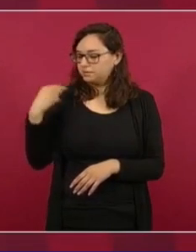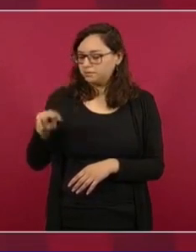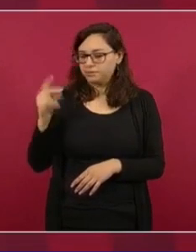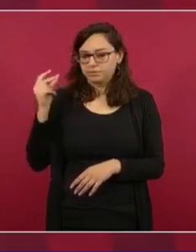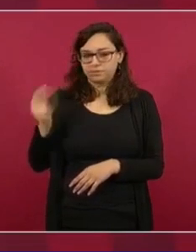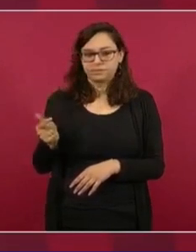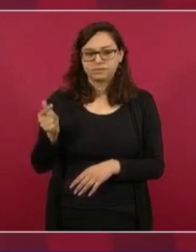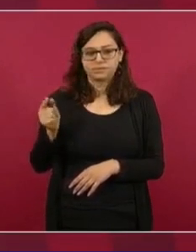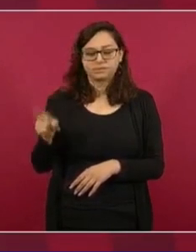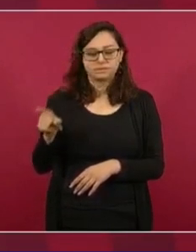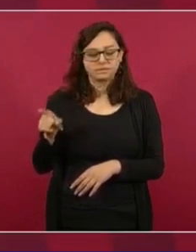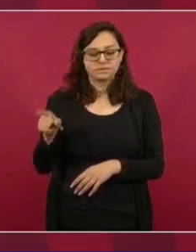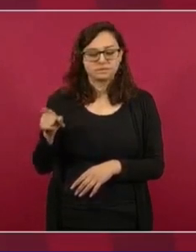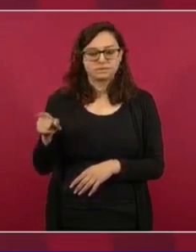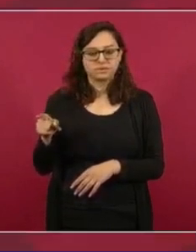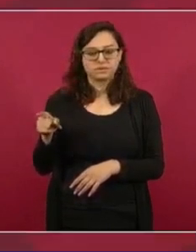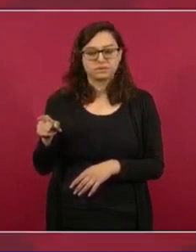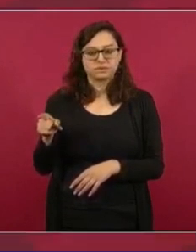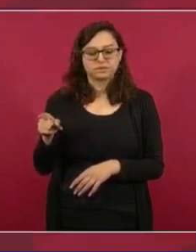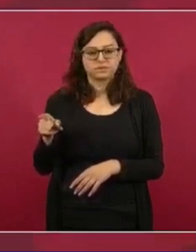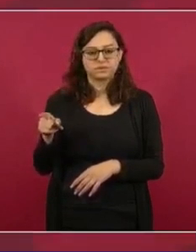de los de abajo,